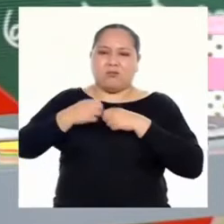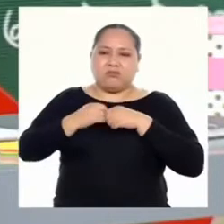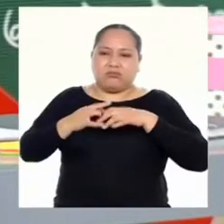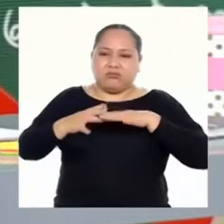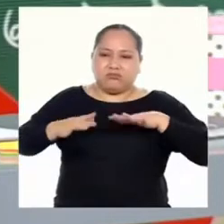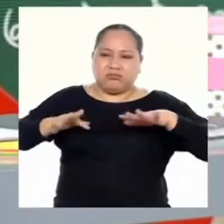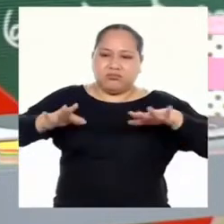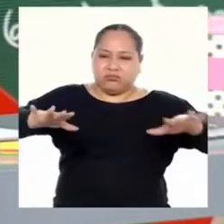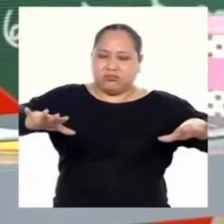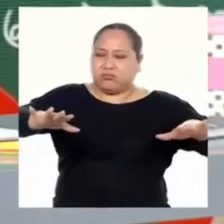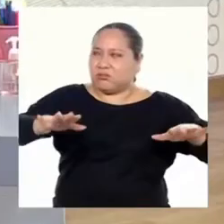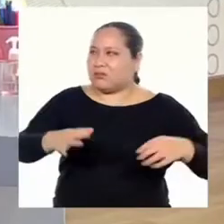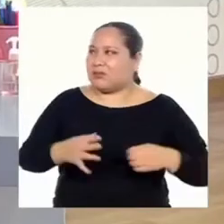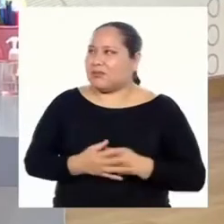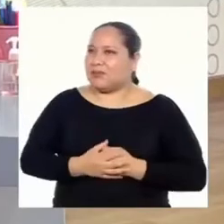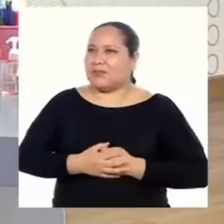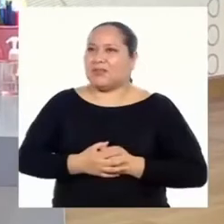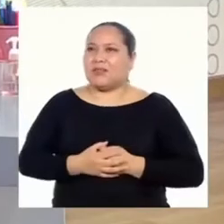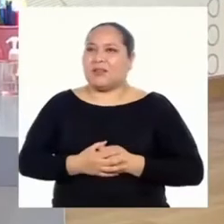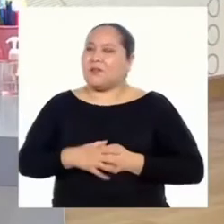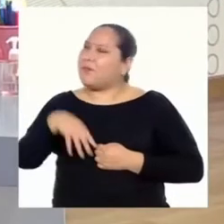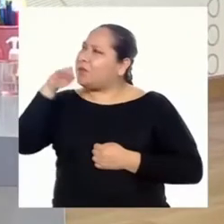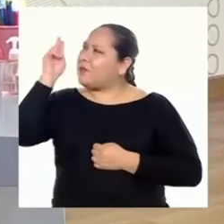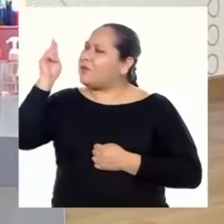propagando!